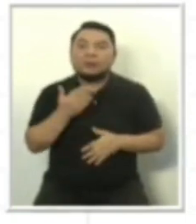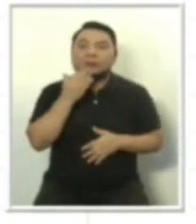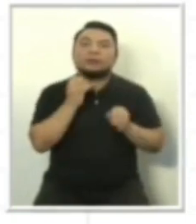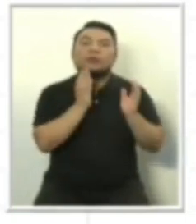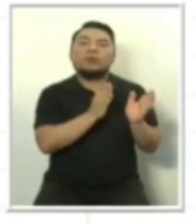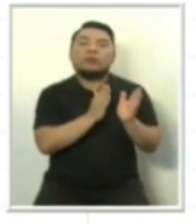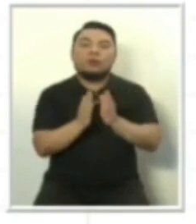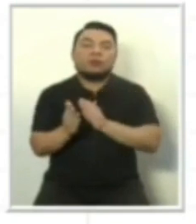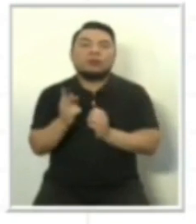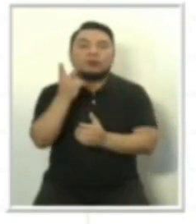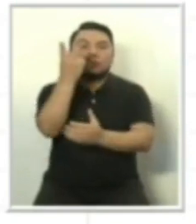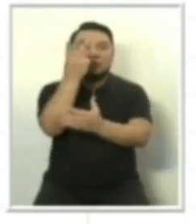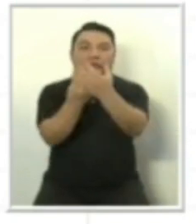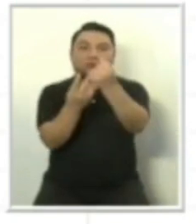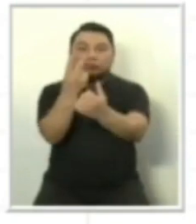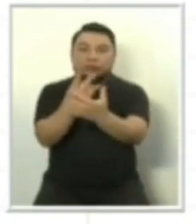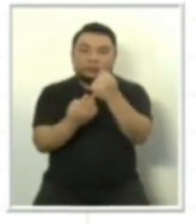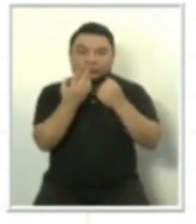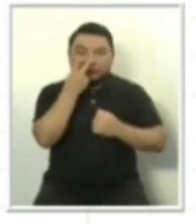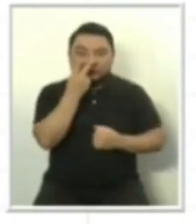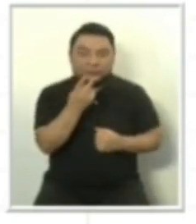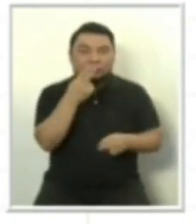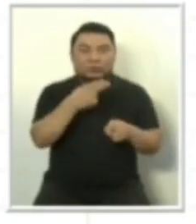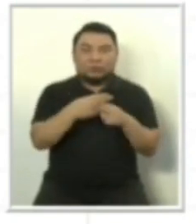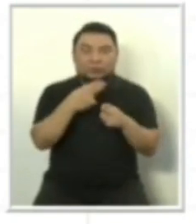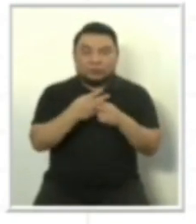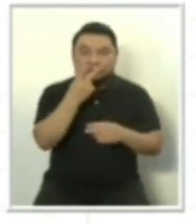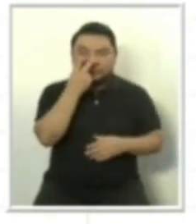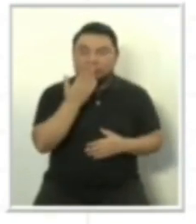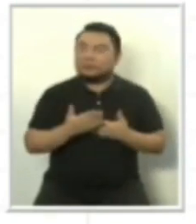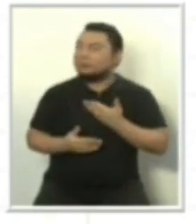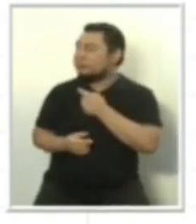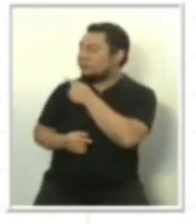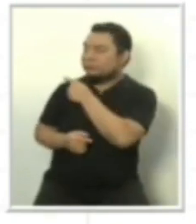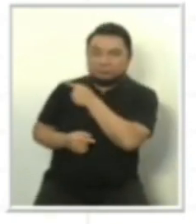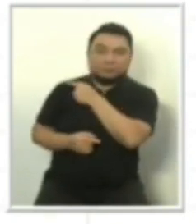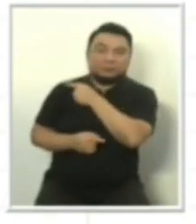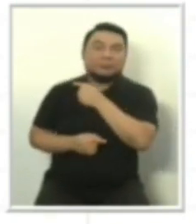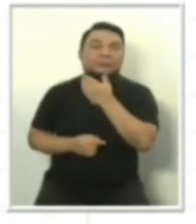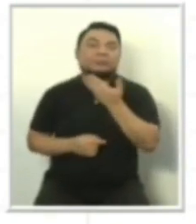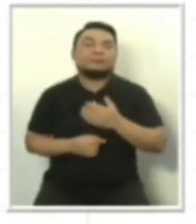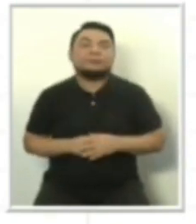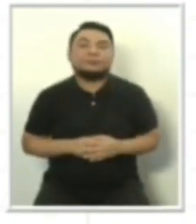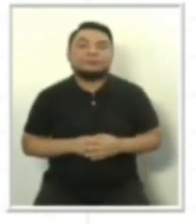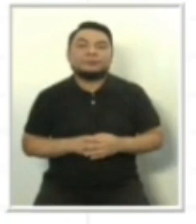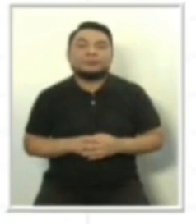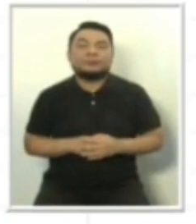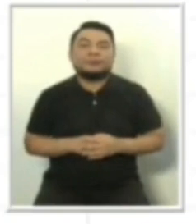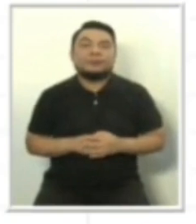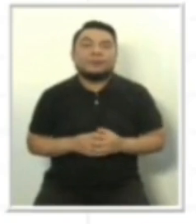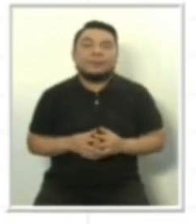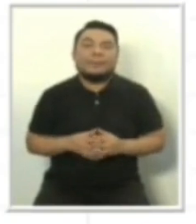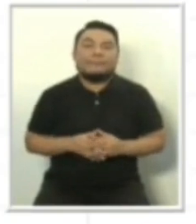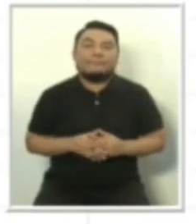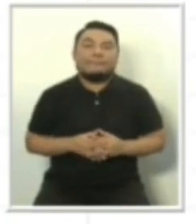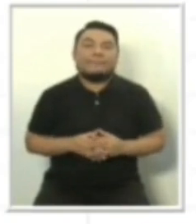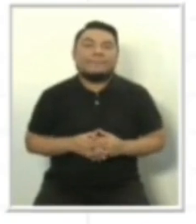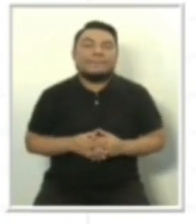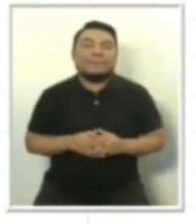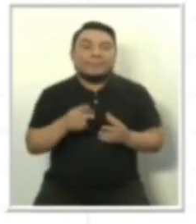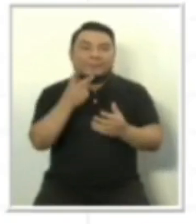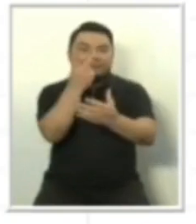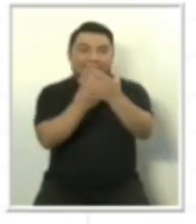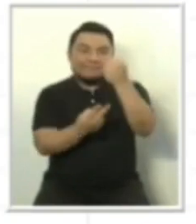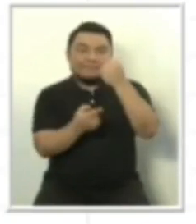de intervención, tanto de las duplas, como de quienes la conforman? Alianza para el Progreso, Fuerza Popular es una dupla, que